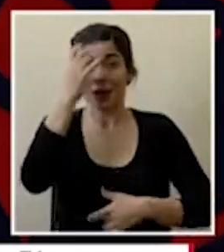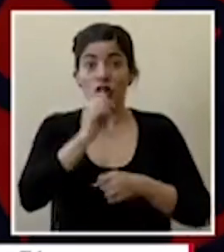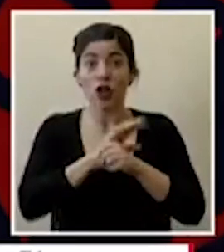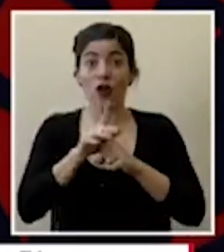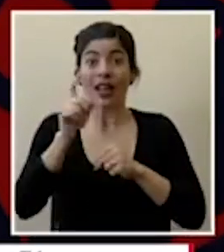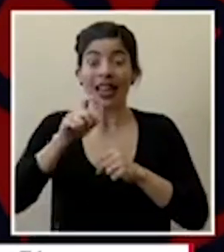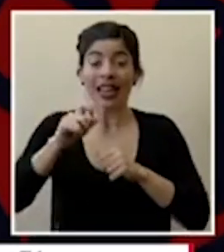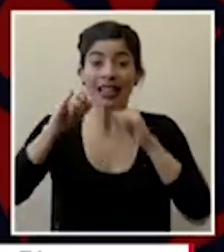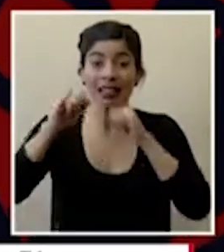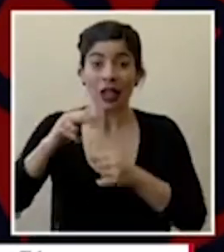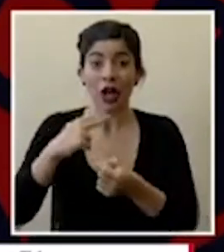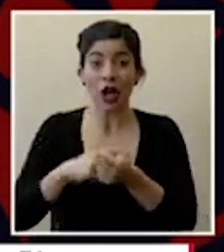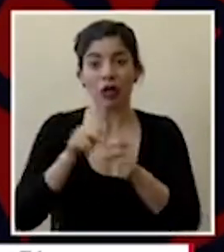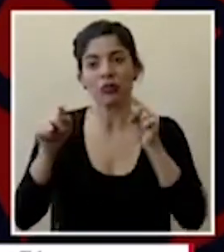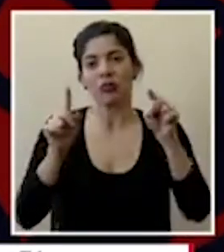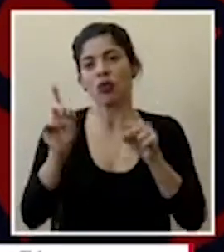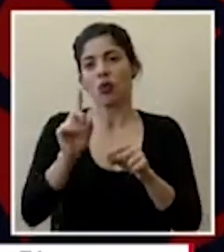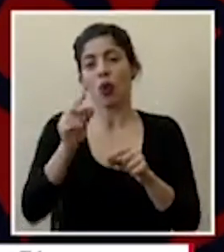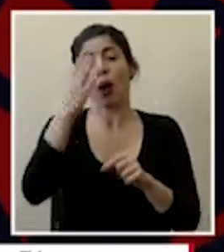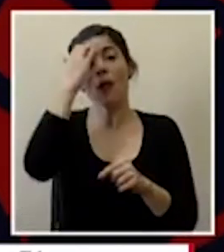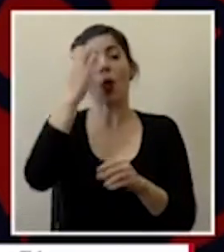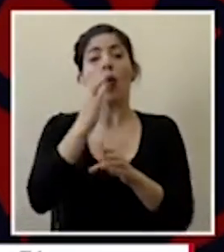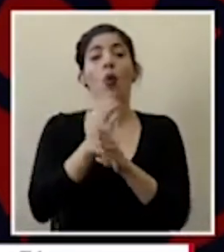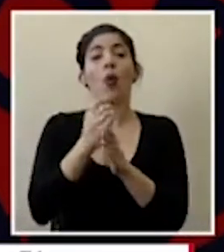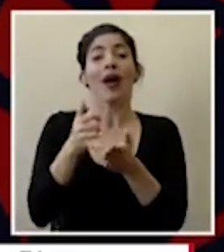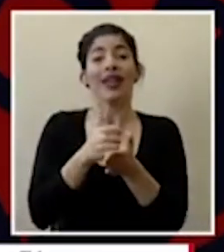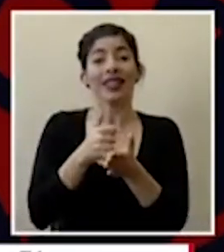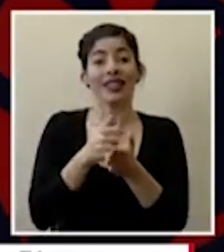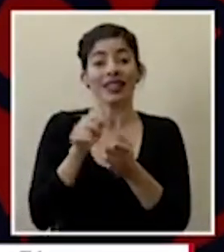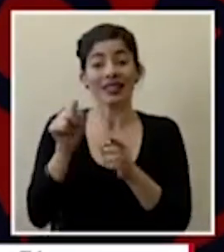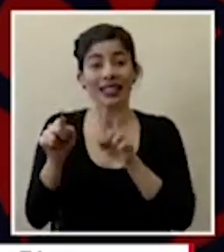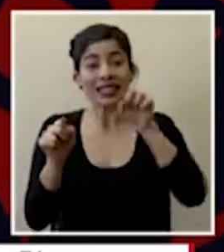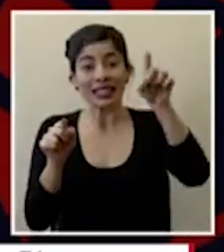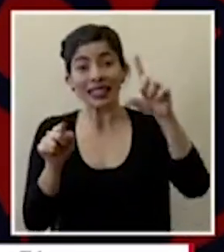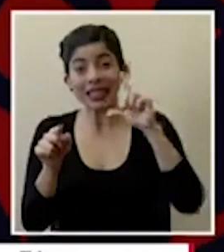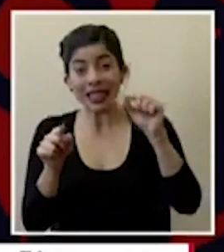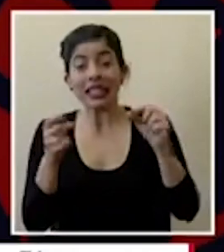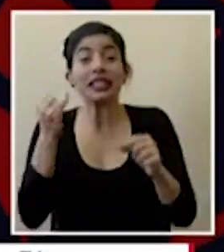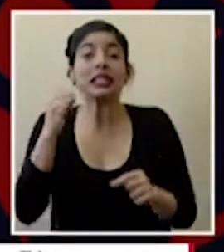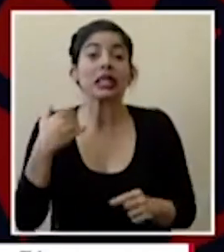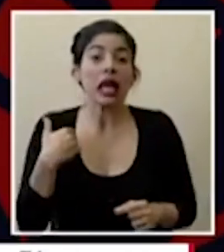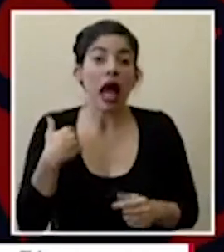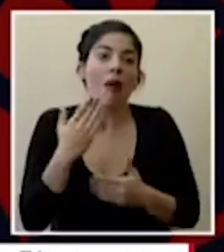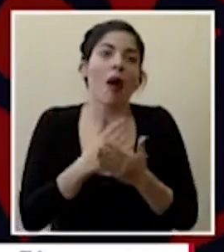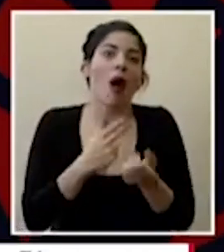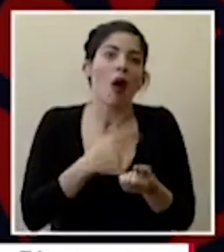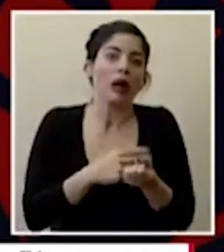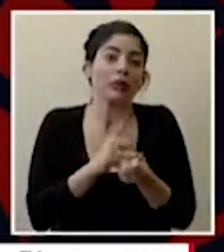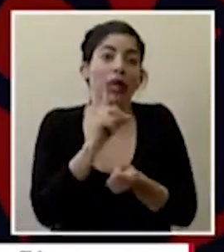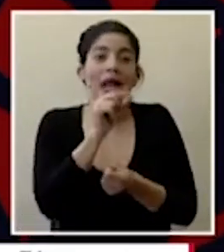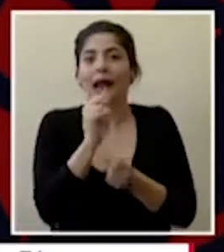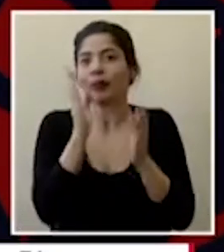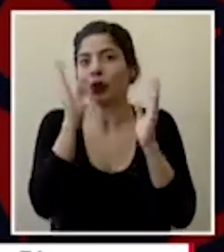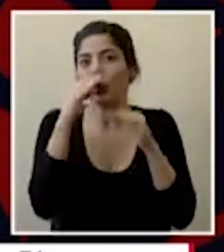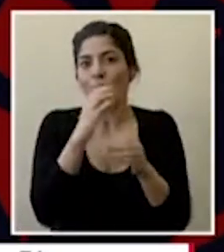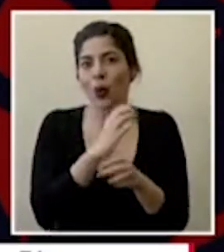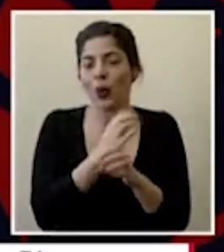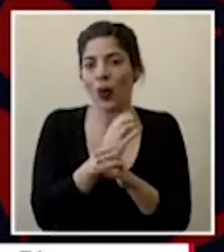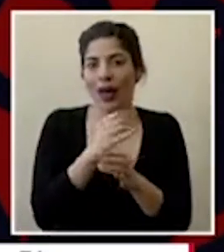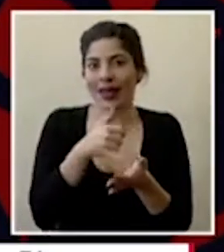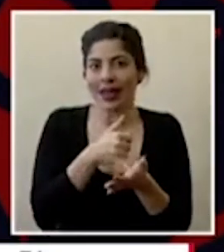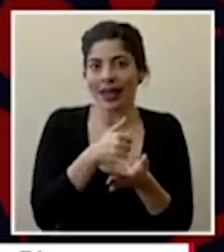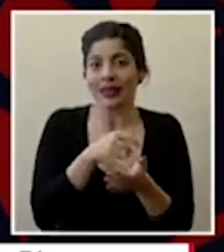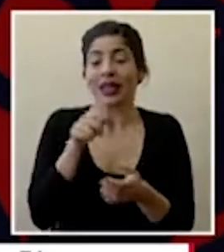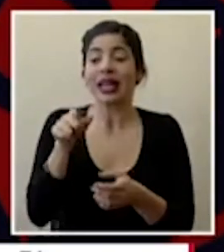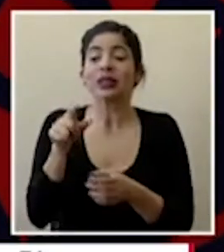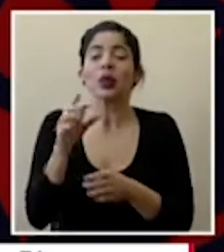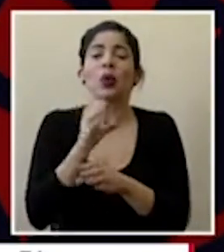internamiento esto porque las unidades de cuidados intensivos en estos centros si es que hay por ejemplo hay hospitales periféricos que no las tienen son unidades